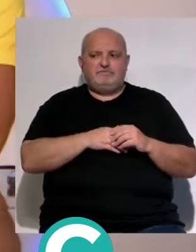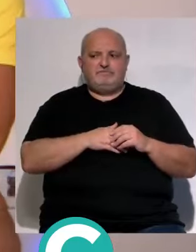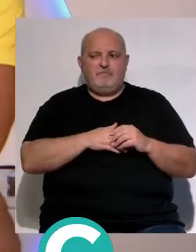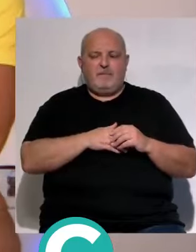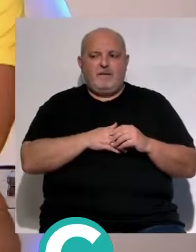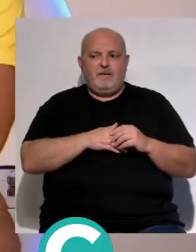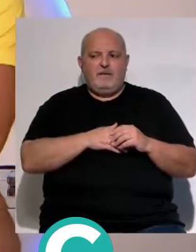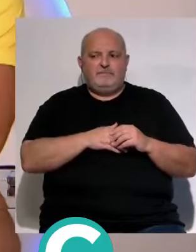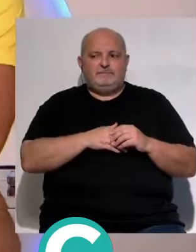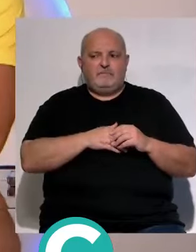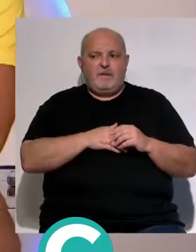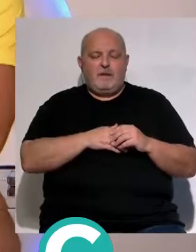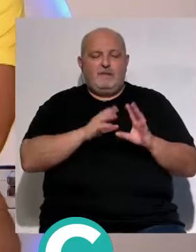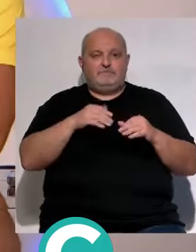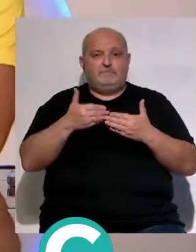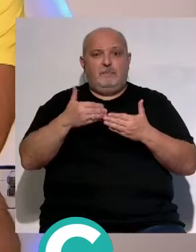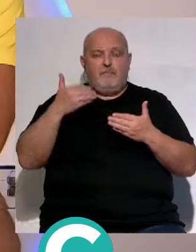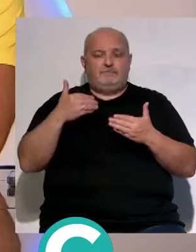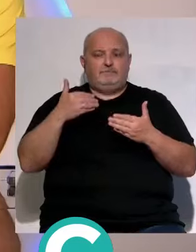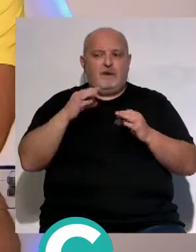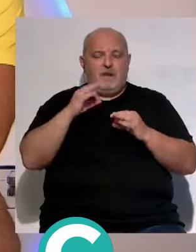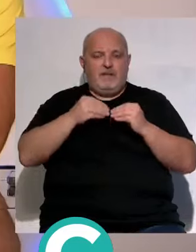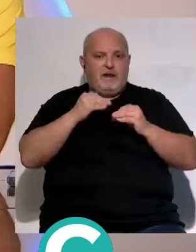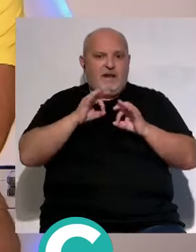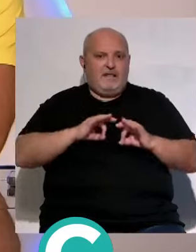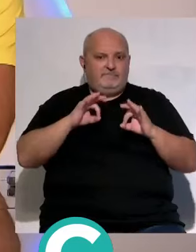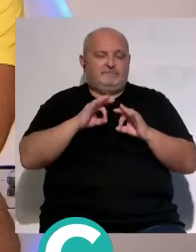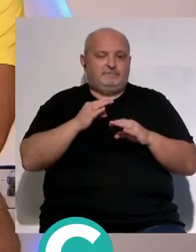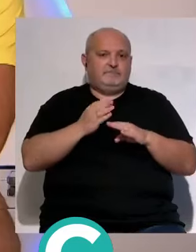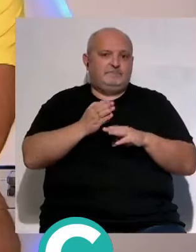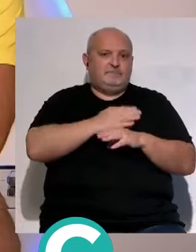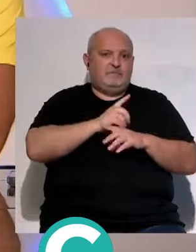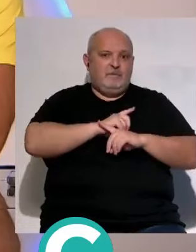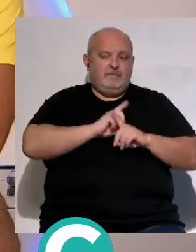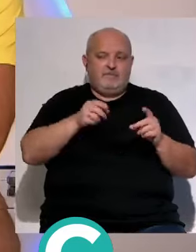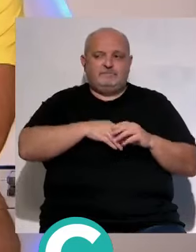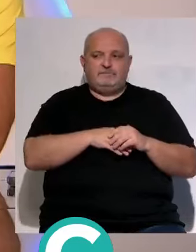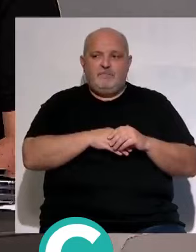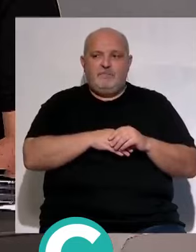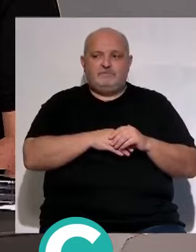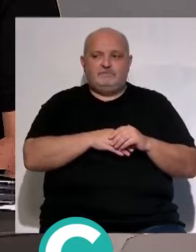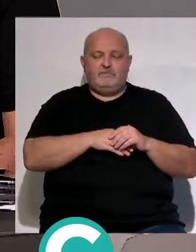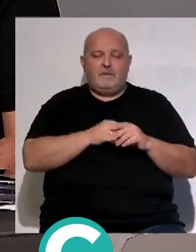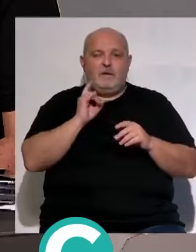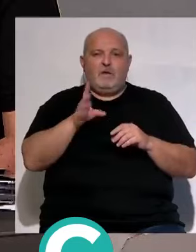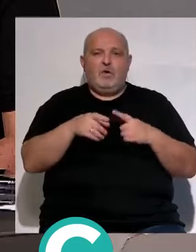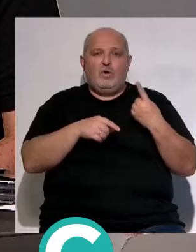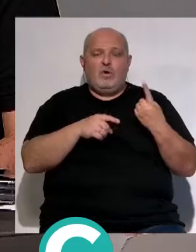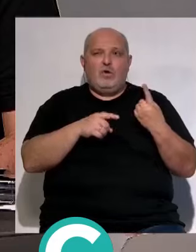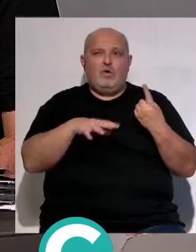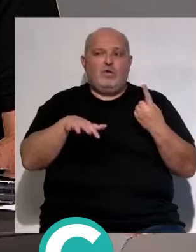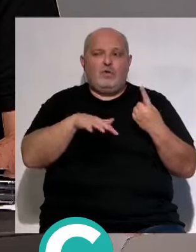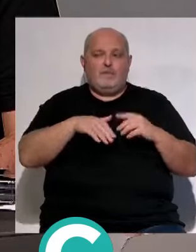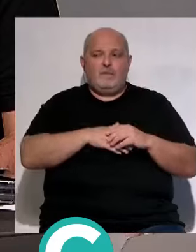ni ni este último partido hizo nada ni el anterior tampoco o sea marcó un gol donde lo